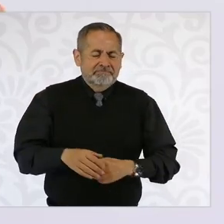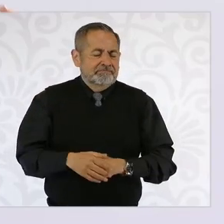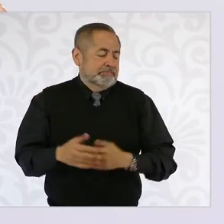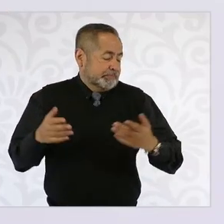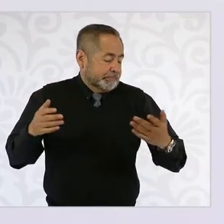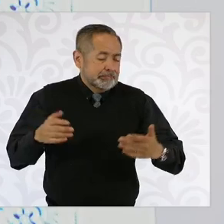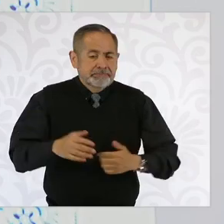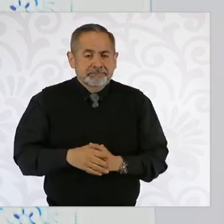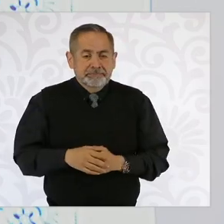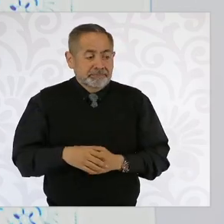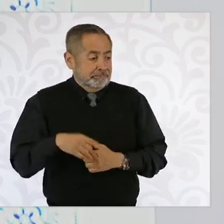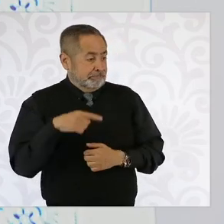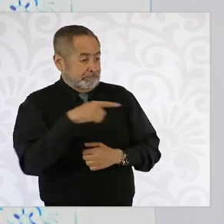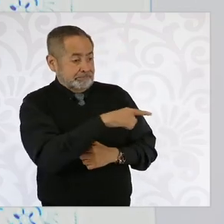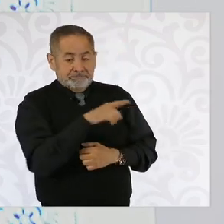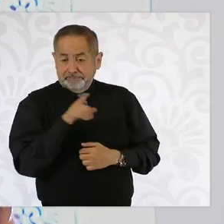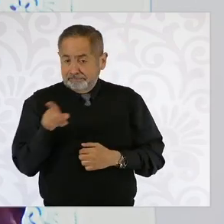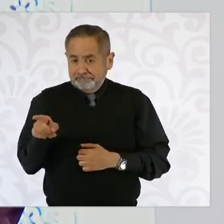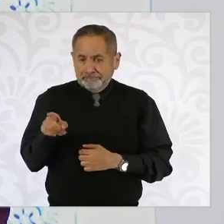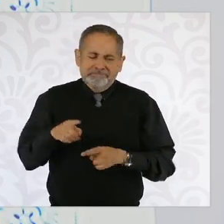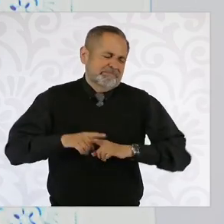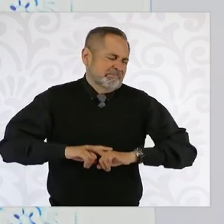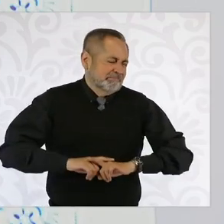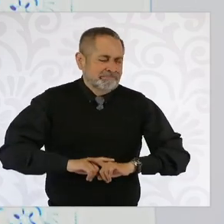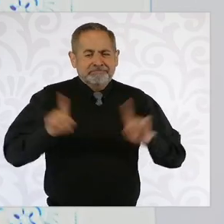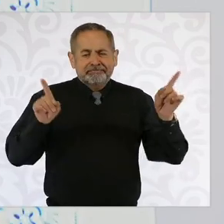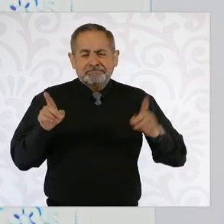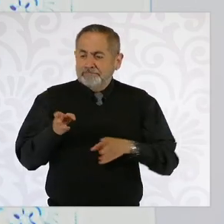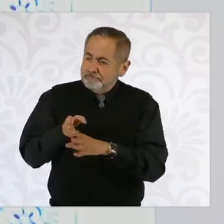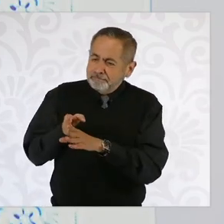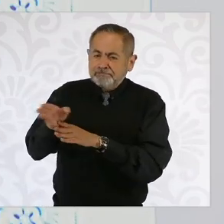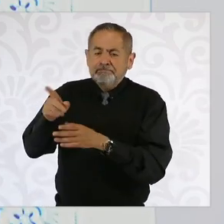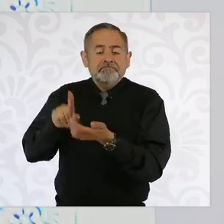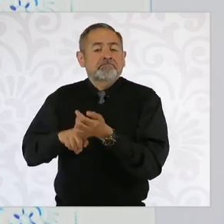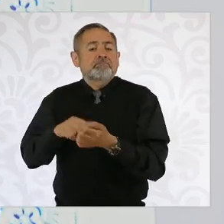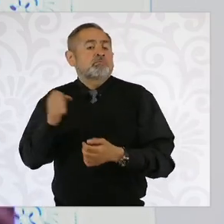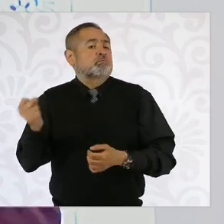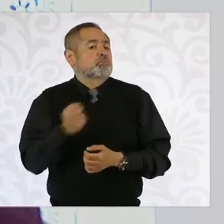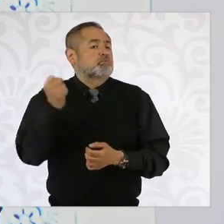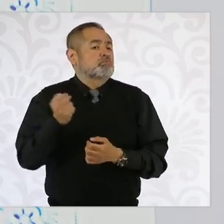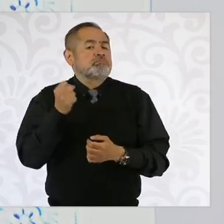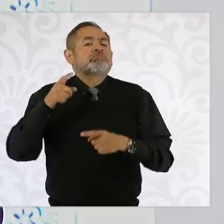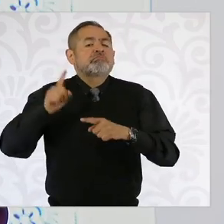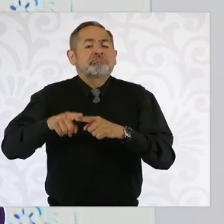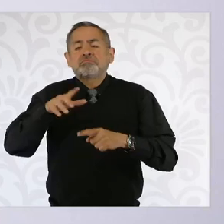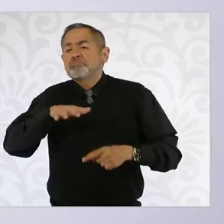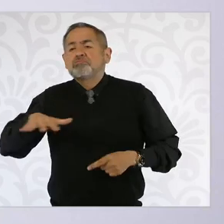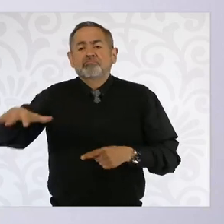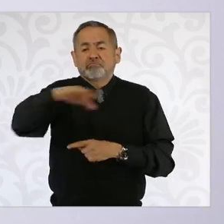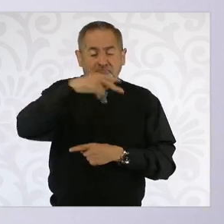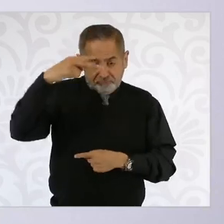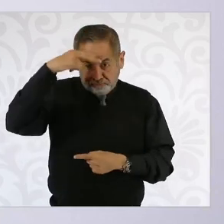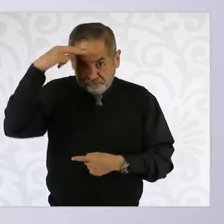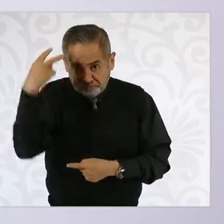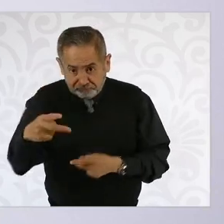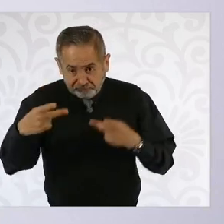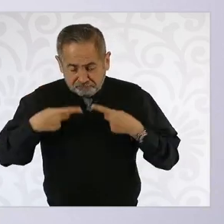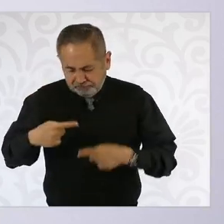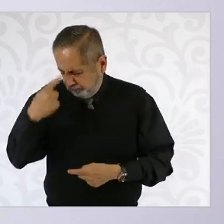Entonces, esos dos proyectos, afortunadamente el pueblo de México hoy es muy consciente